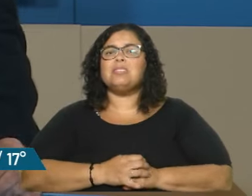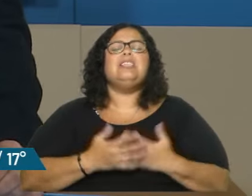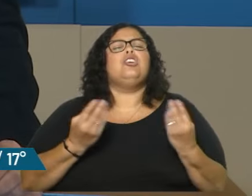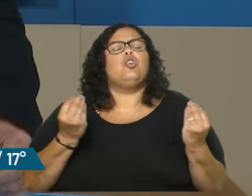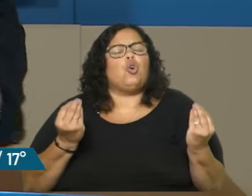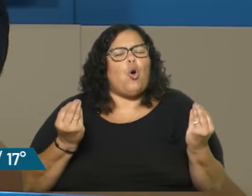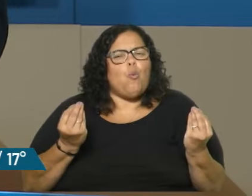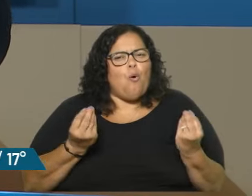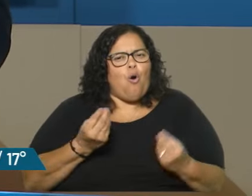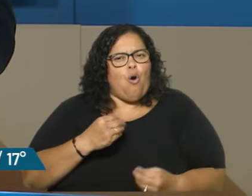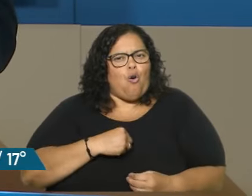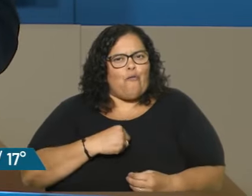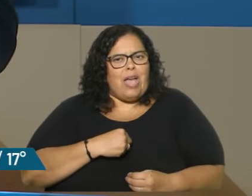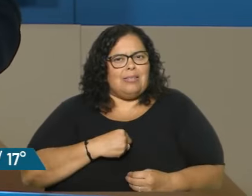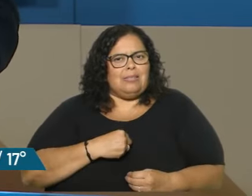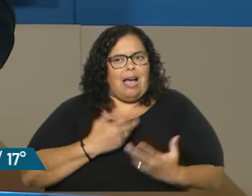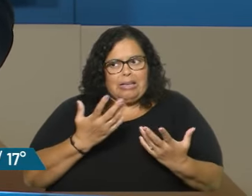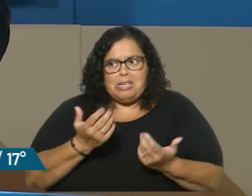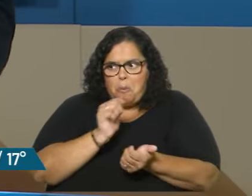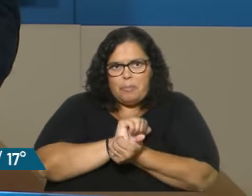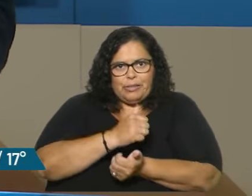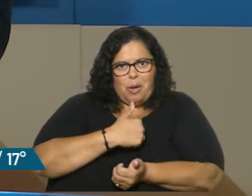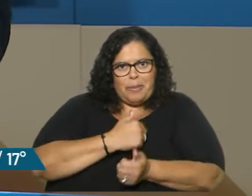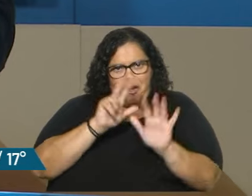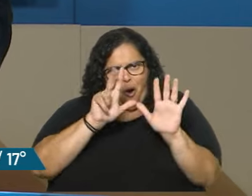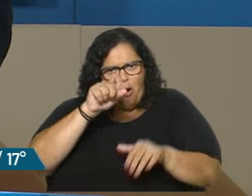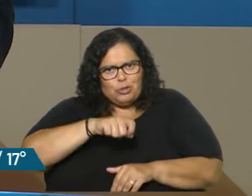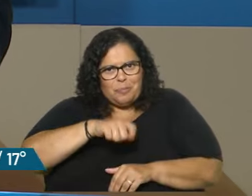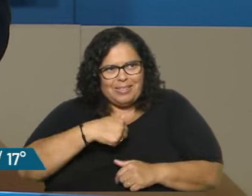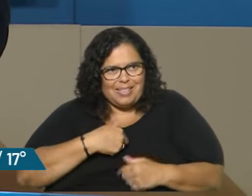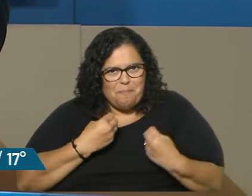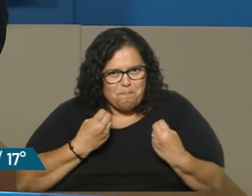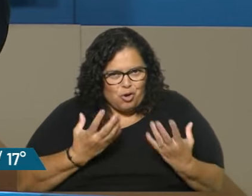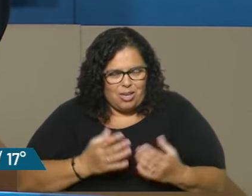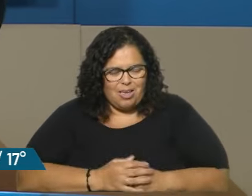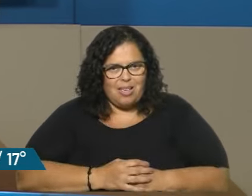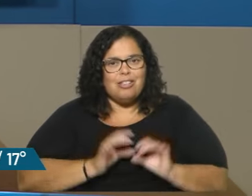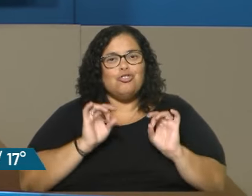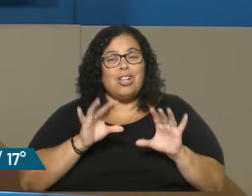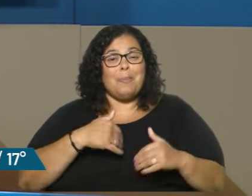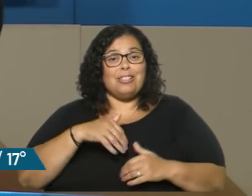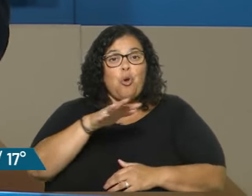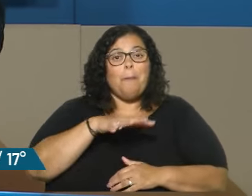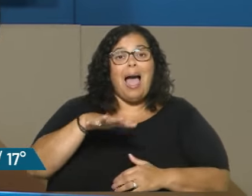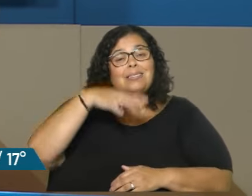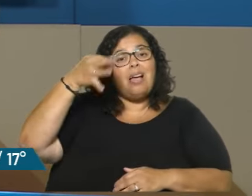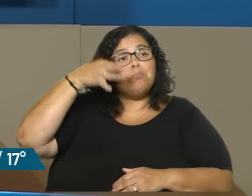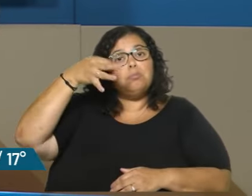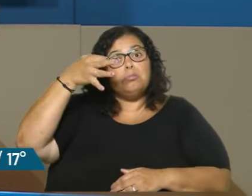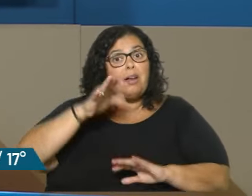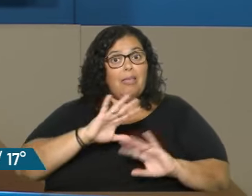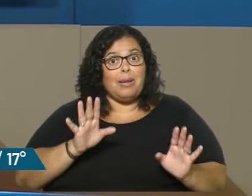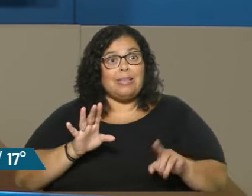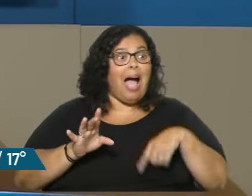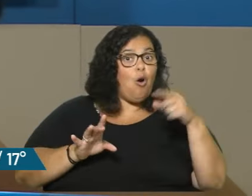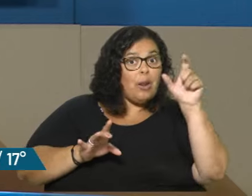voy a confiar cuando me quisieron dar a mí ocho meses, vuelvo a repetir, por simplemente estar en una plaza, cuando a otra persona